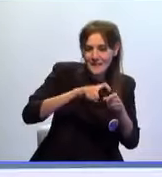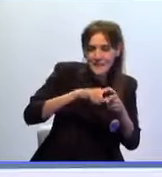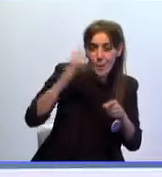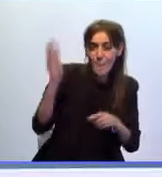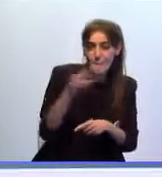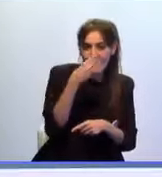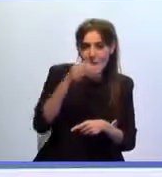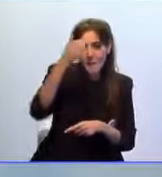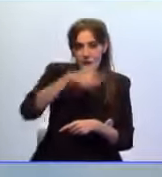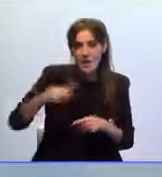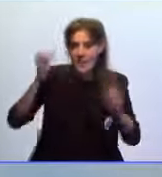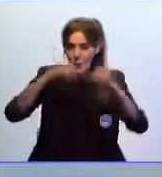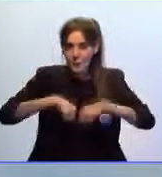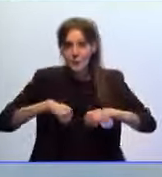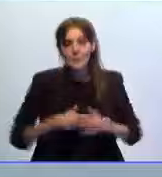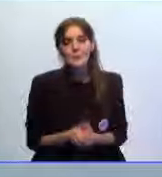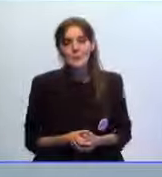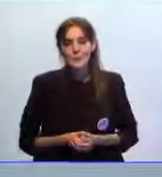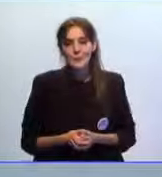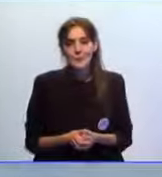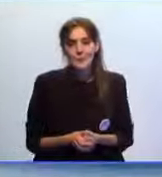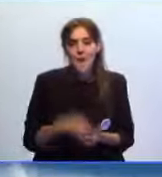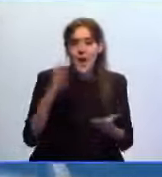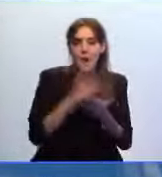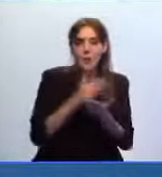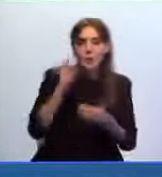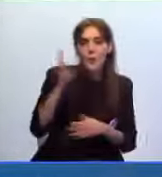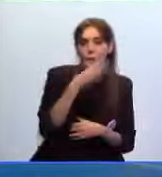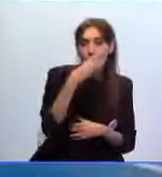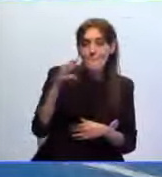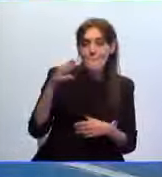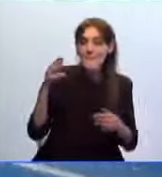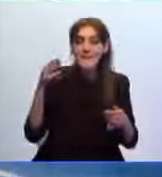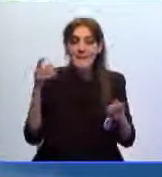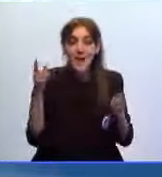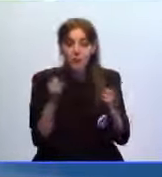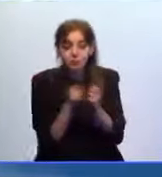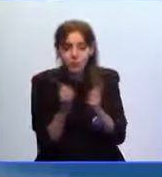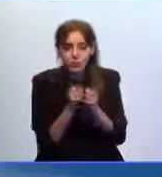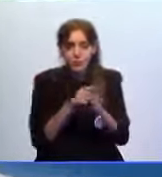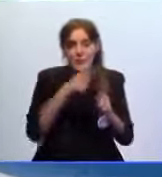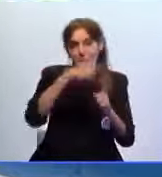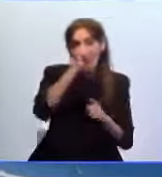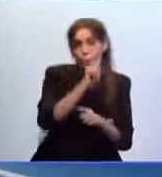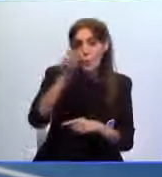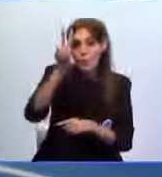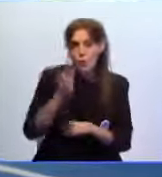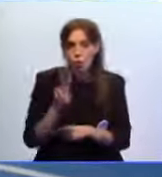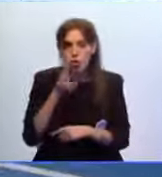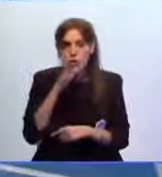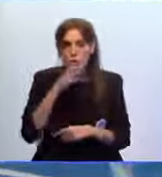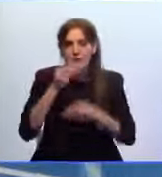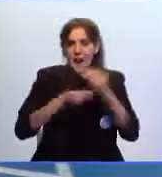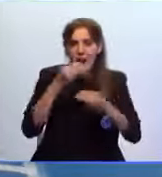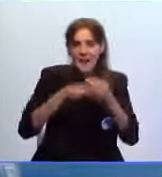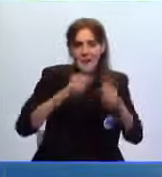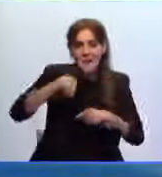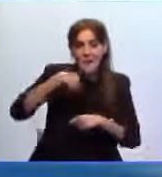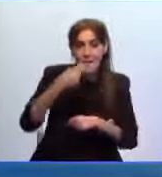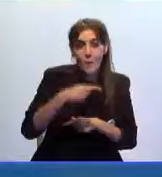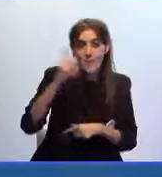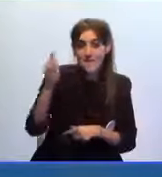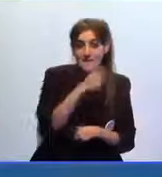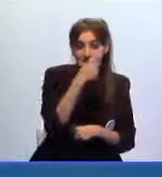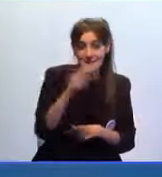menores y adultos El curso de Pickleball nivel 1 y 2 acelerado desarrollado durante el Master marca de